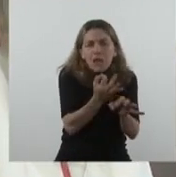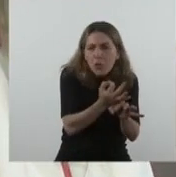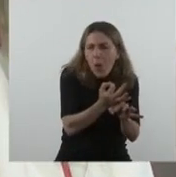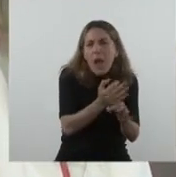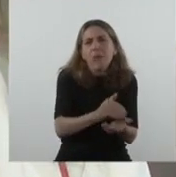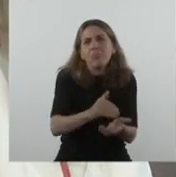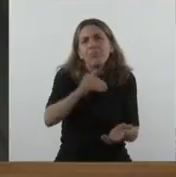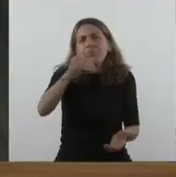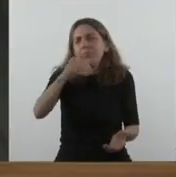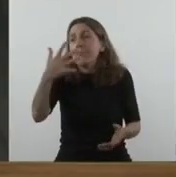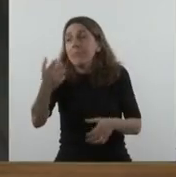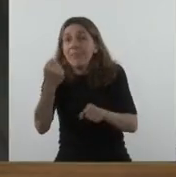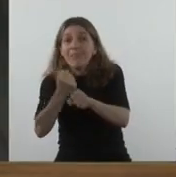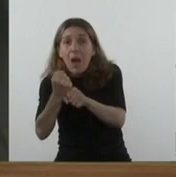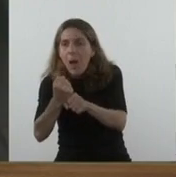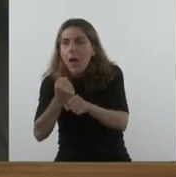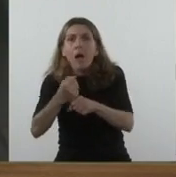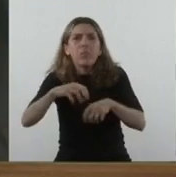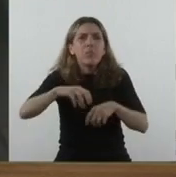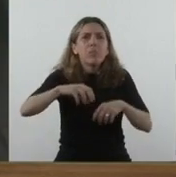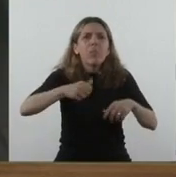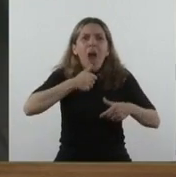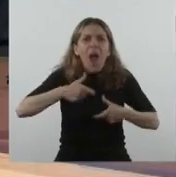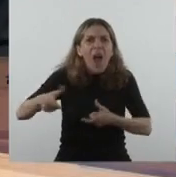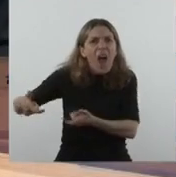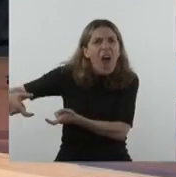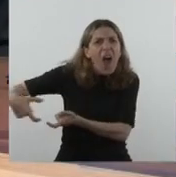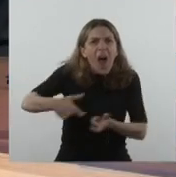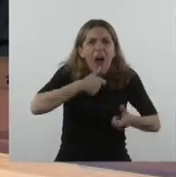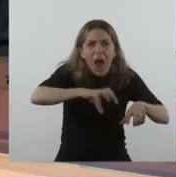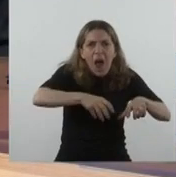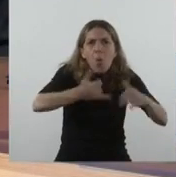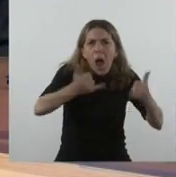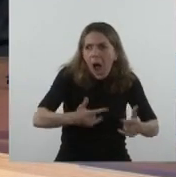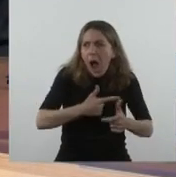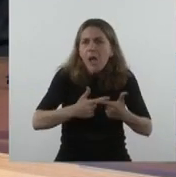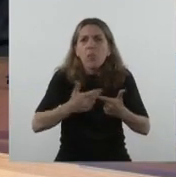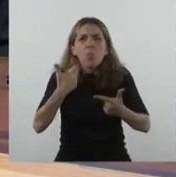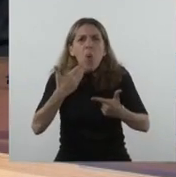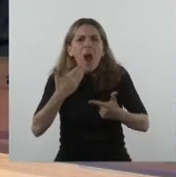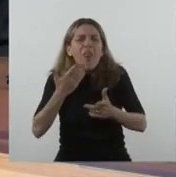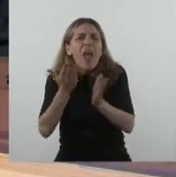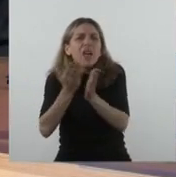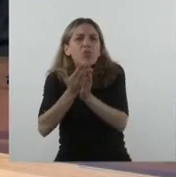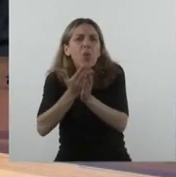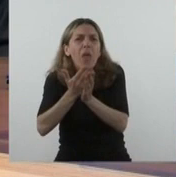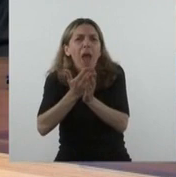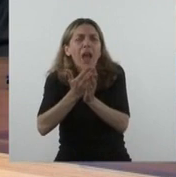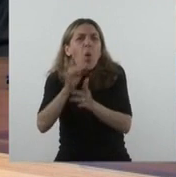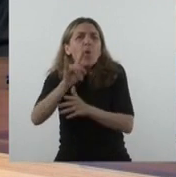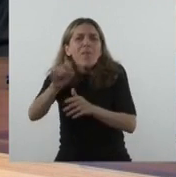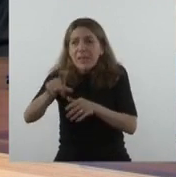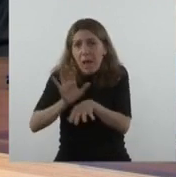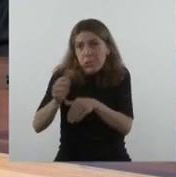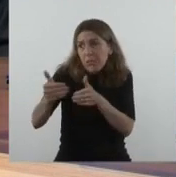trabajo, pueda tener el agua que necesita, pueda tener donde estudiar, pueda inclusive pensar en tener una universidad